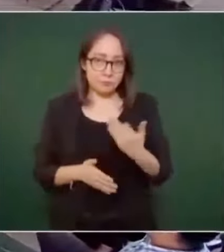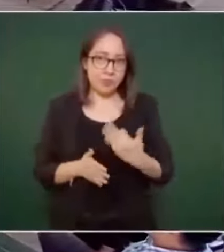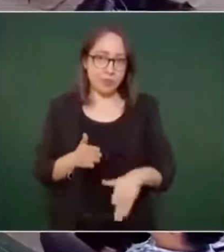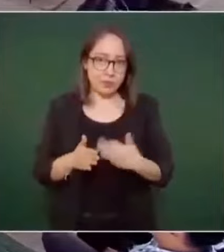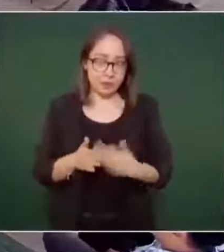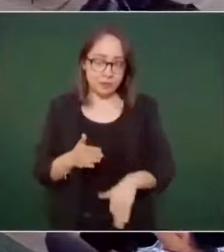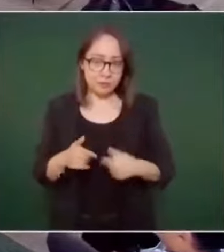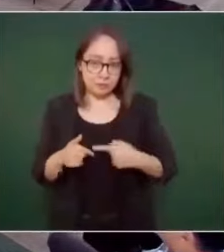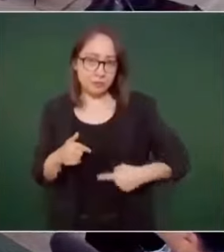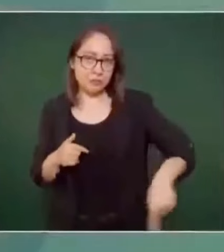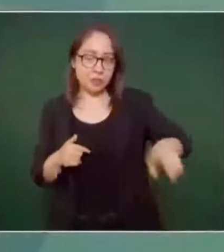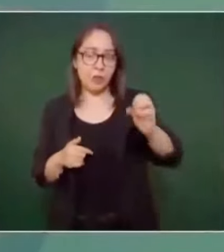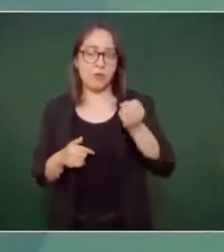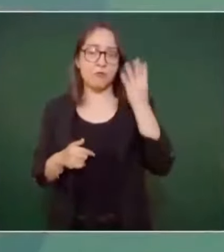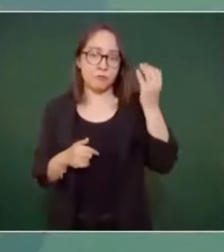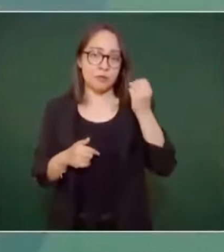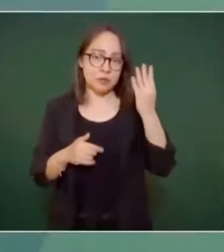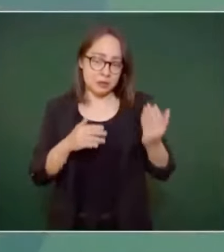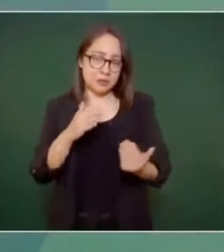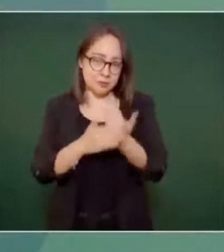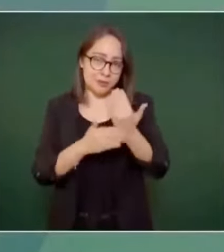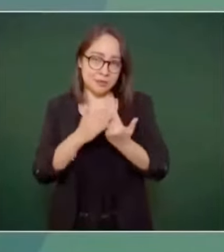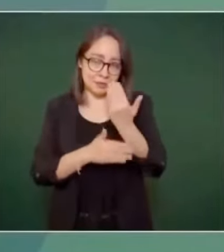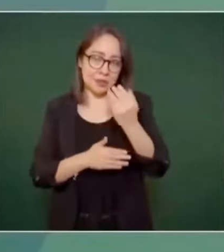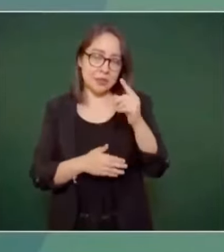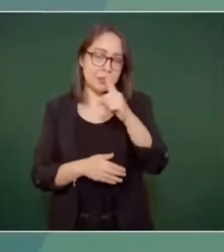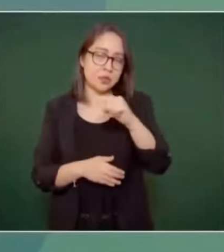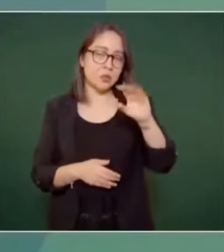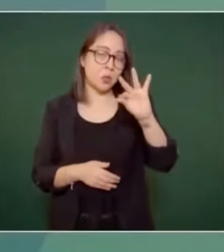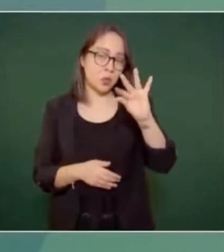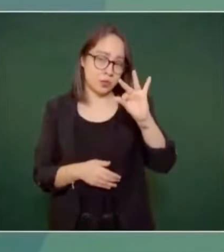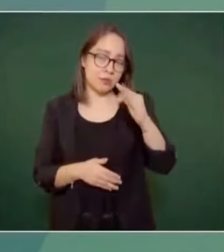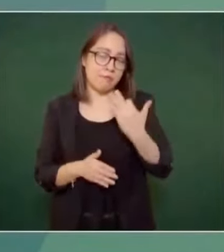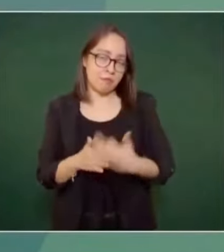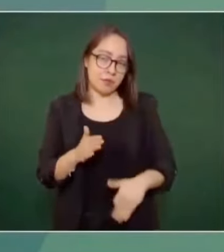Quedan 140 conferencias aproximadamente. 140.